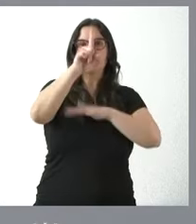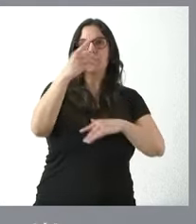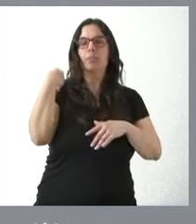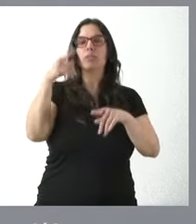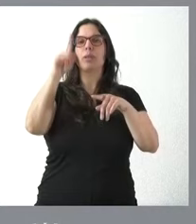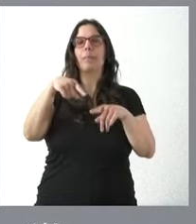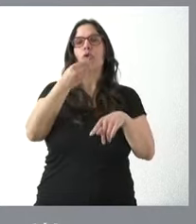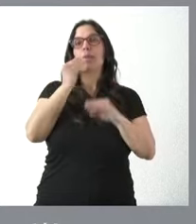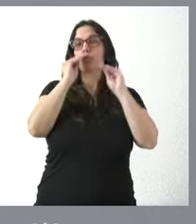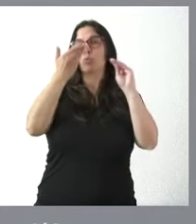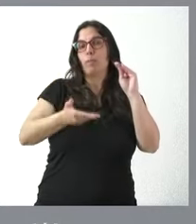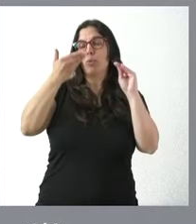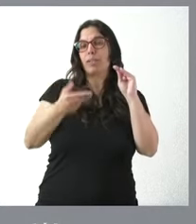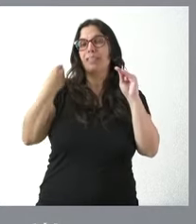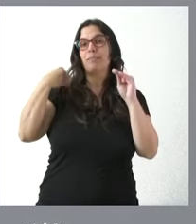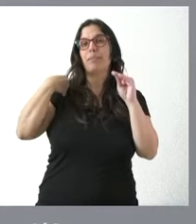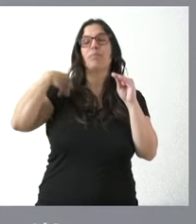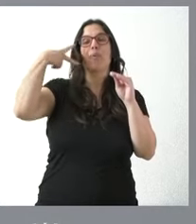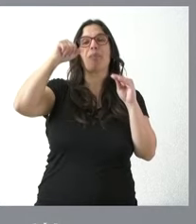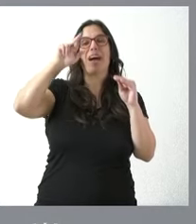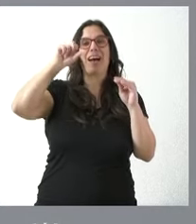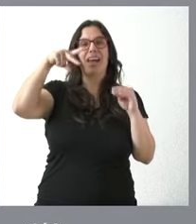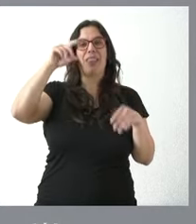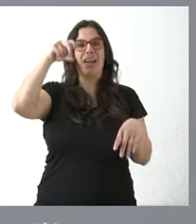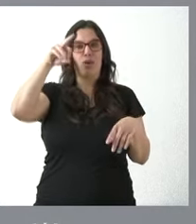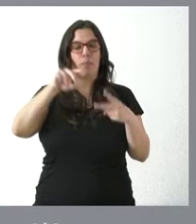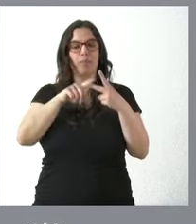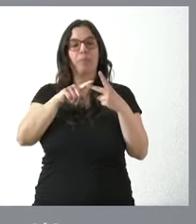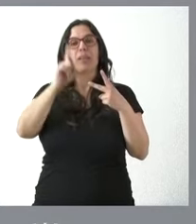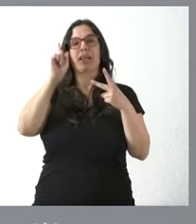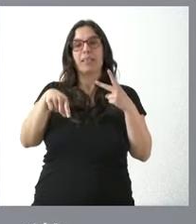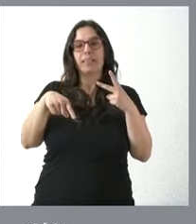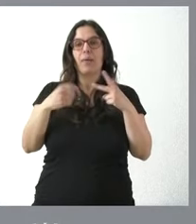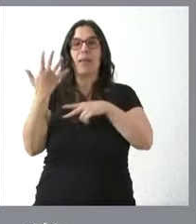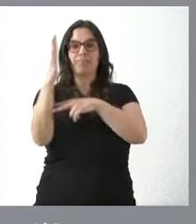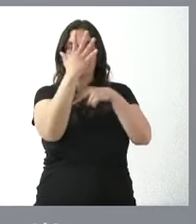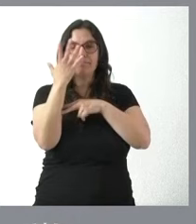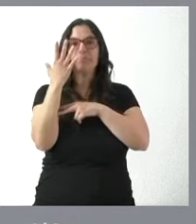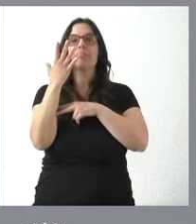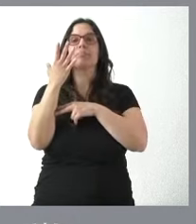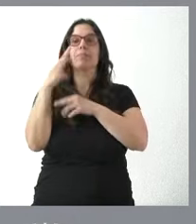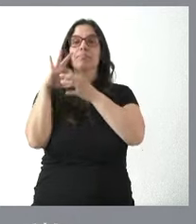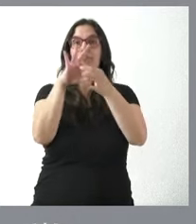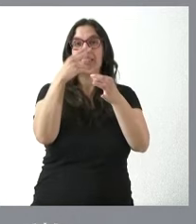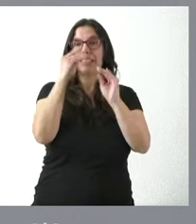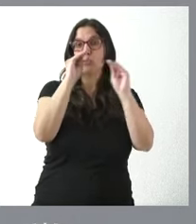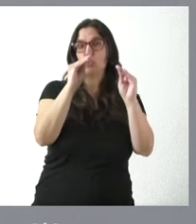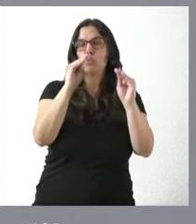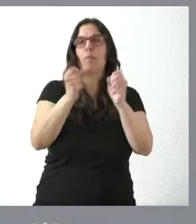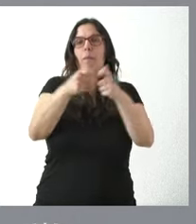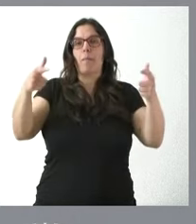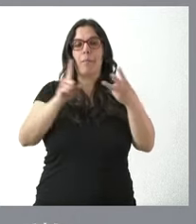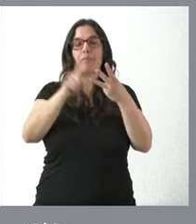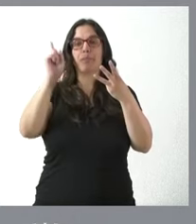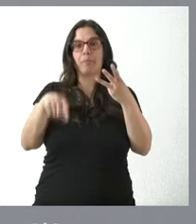una especie clave en la alimentación del urogallo cantábrico. Las plantaciones de especies vegetales de interés para el urogallo y la mejora de la